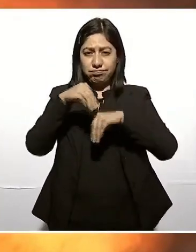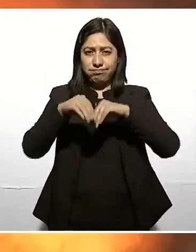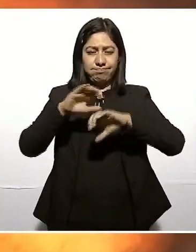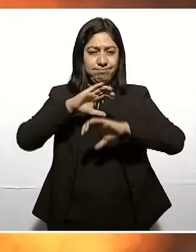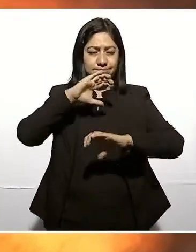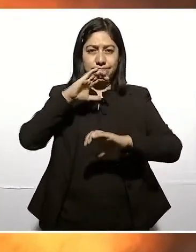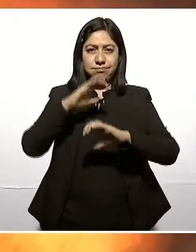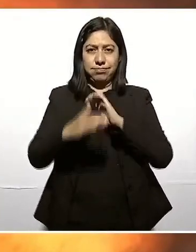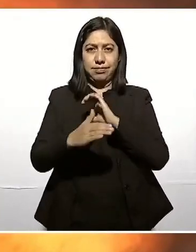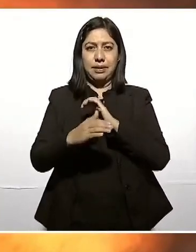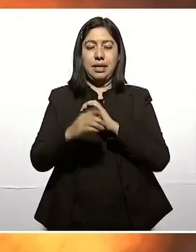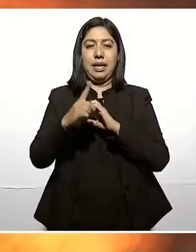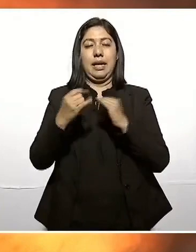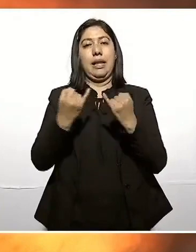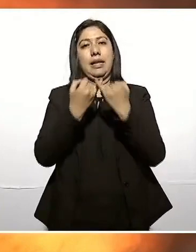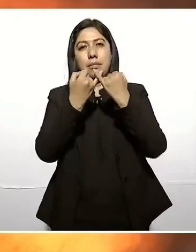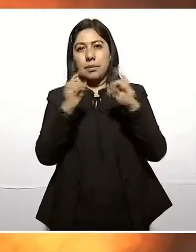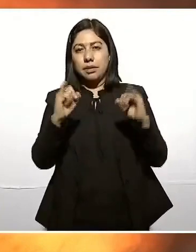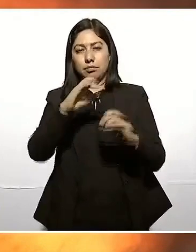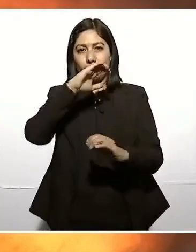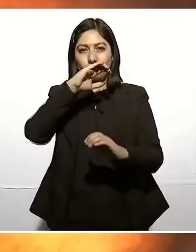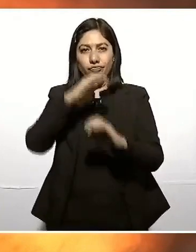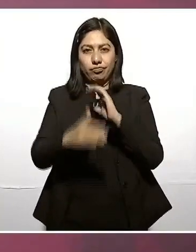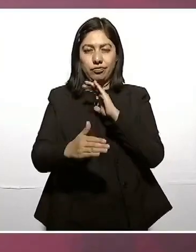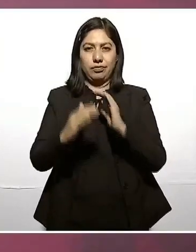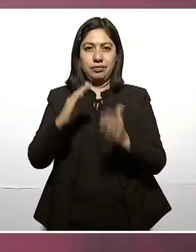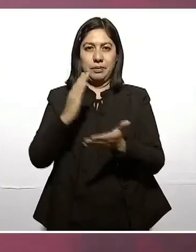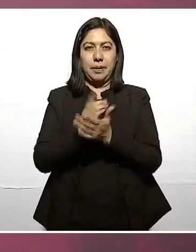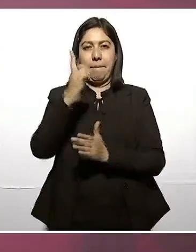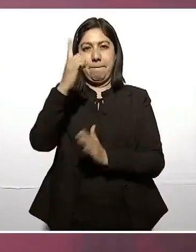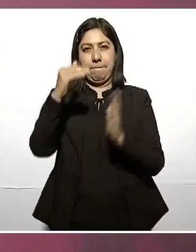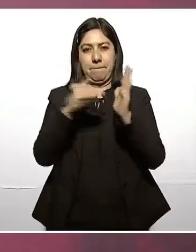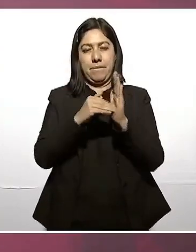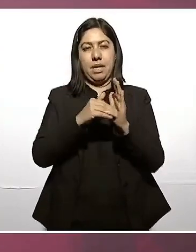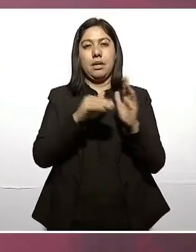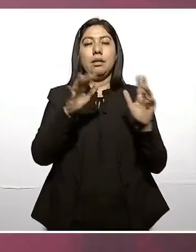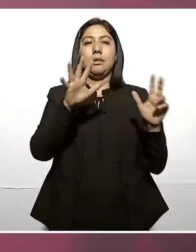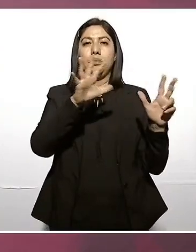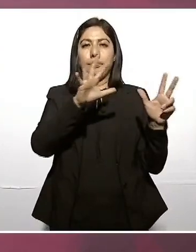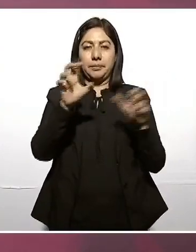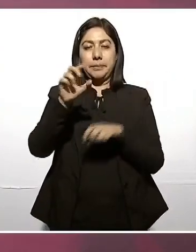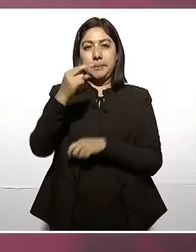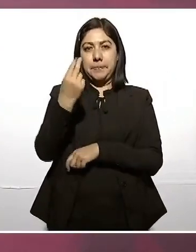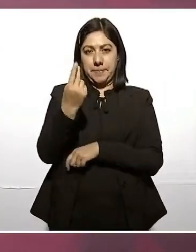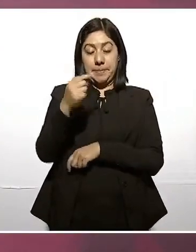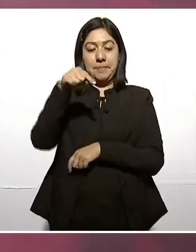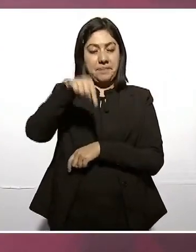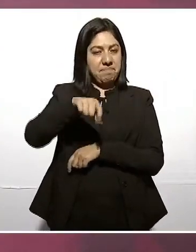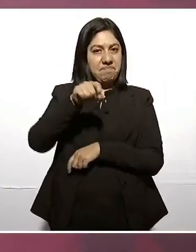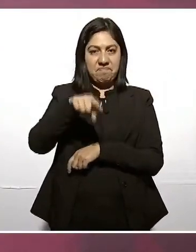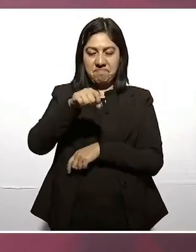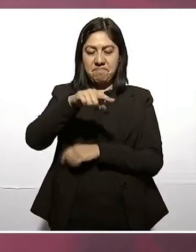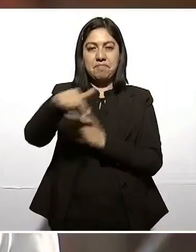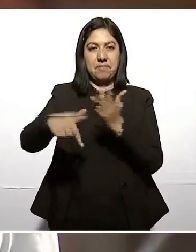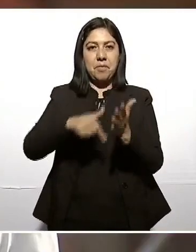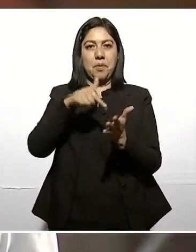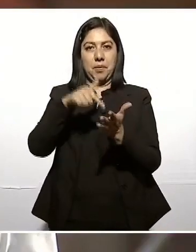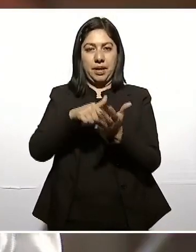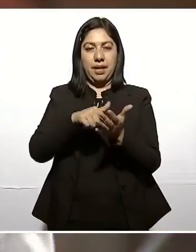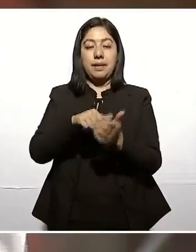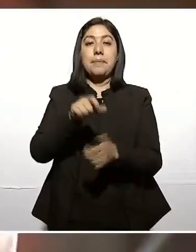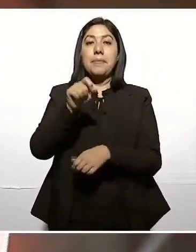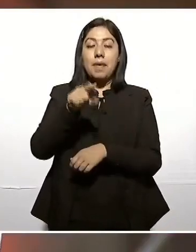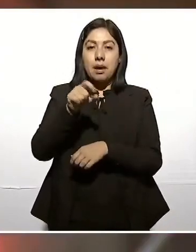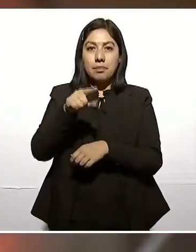la independencia. En 1825, aquí también se